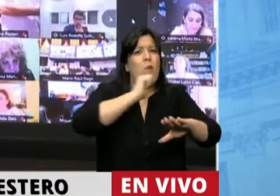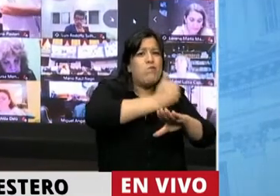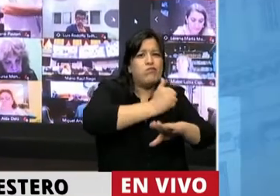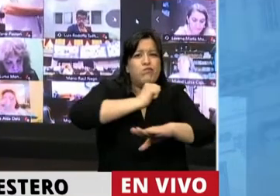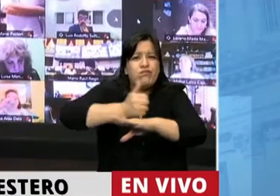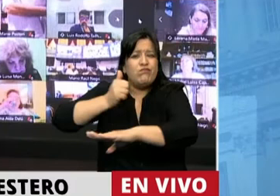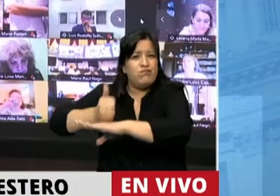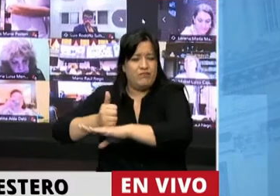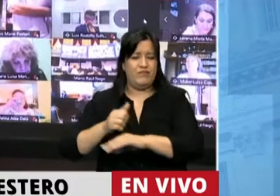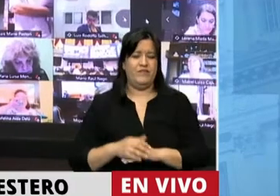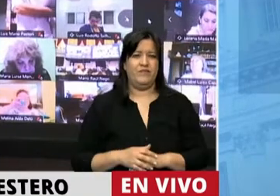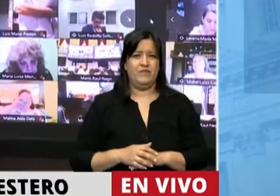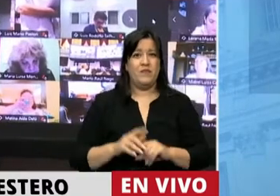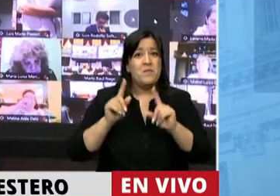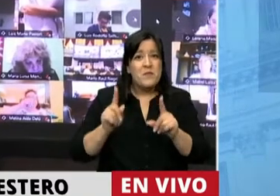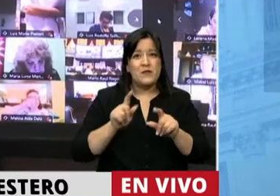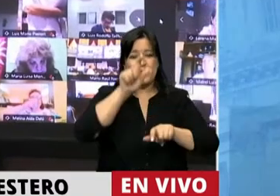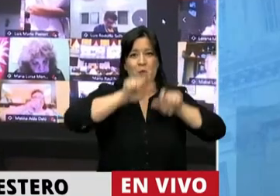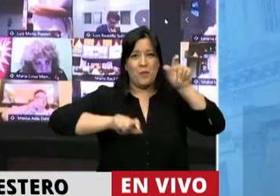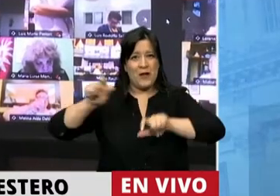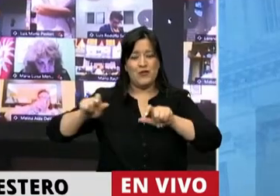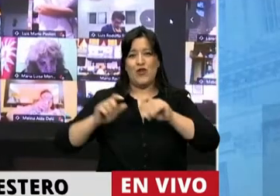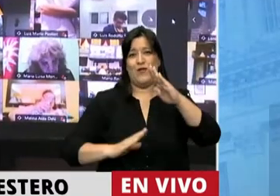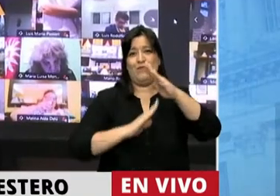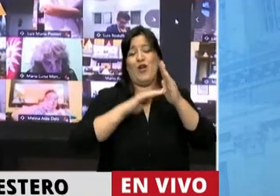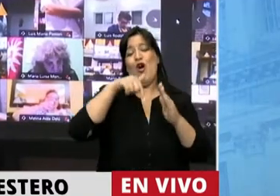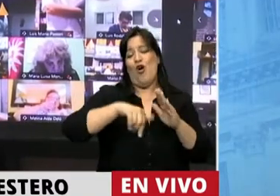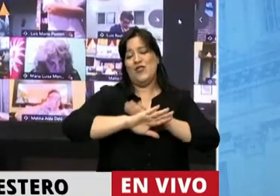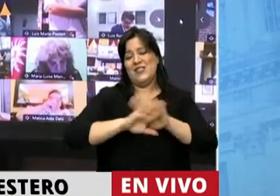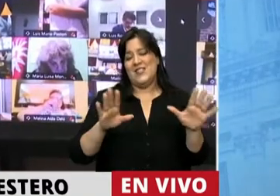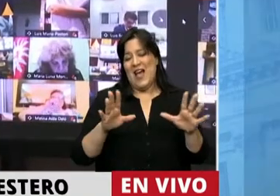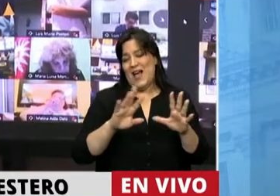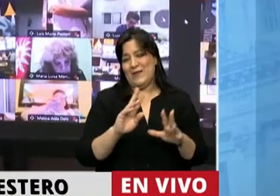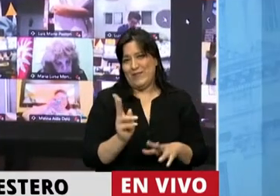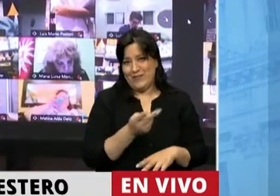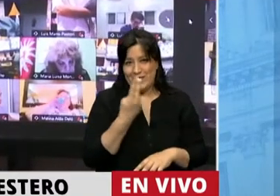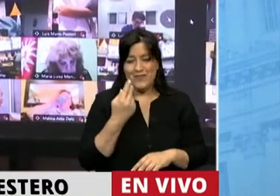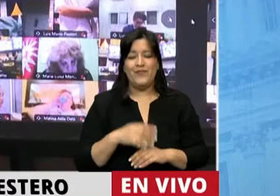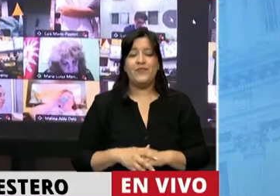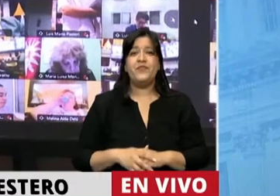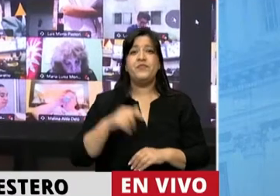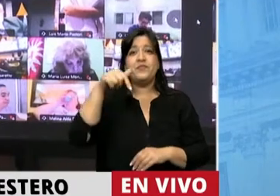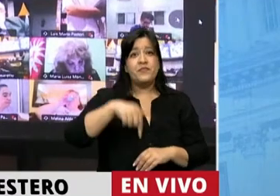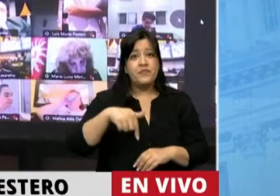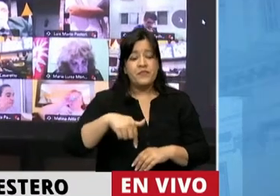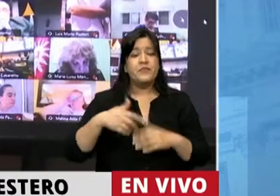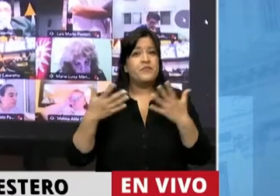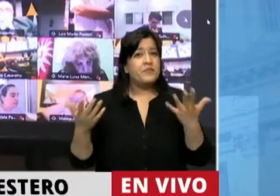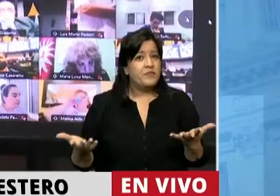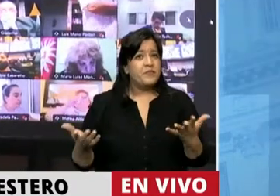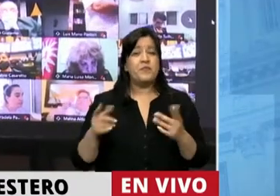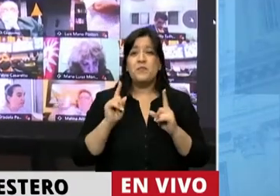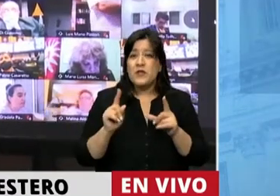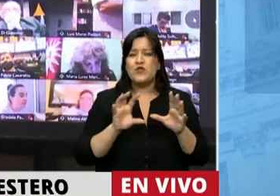de estos líderes hoy desaparecidos. Creo que esto marca una tendencia porque ese